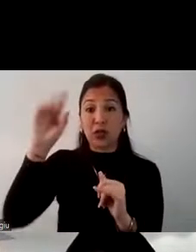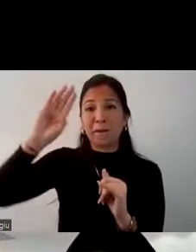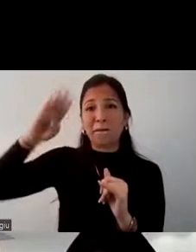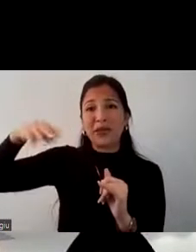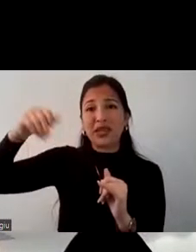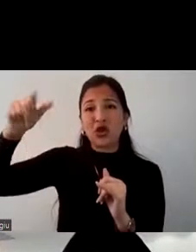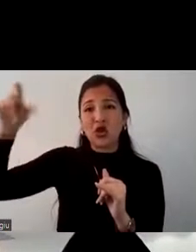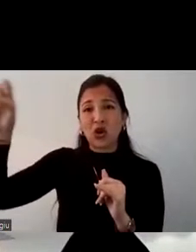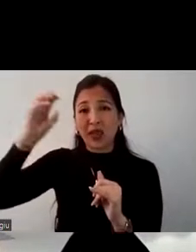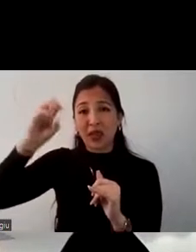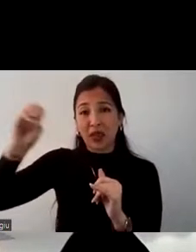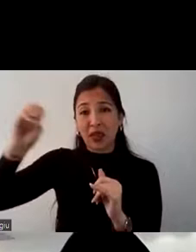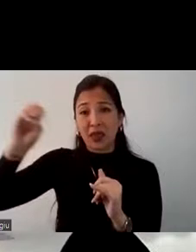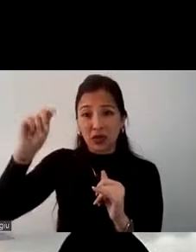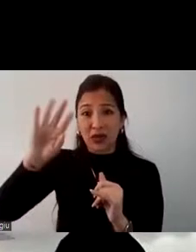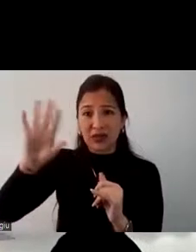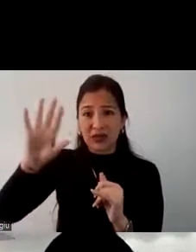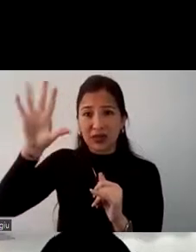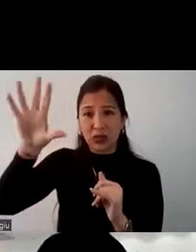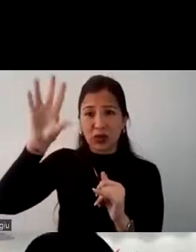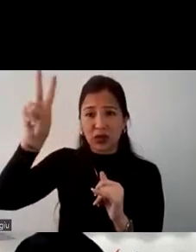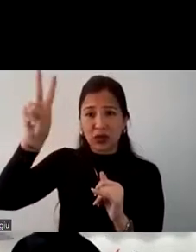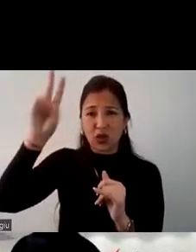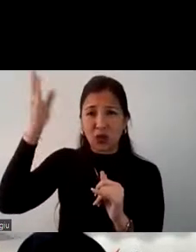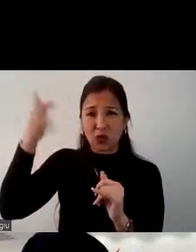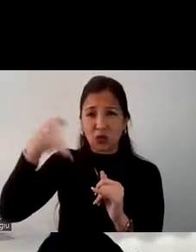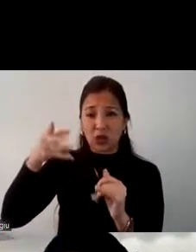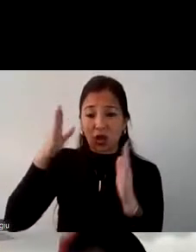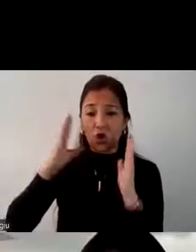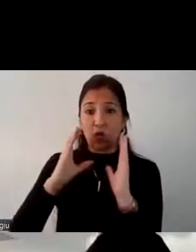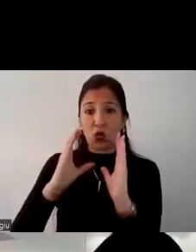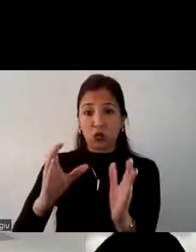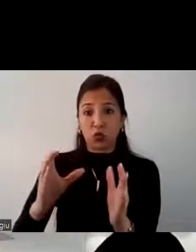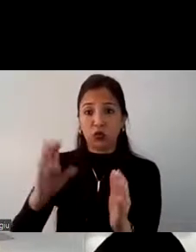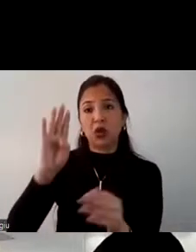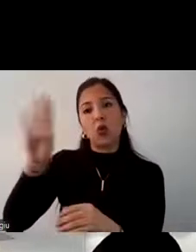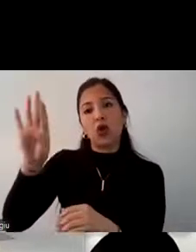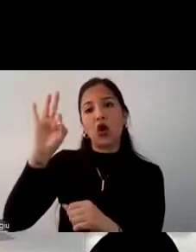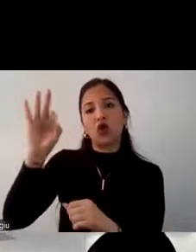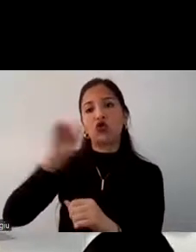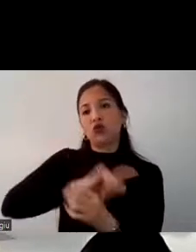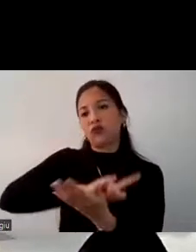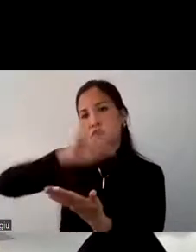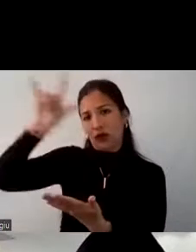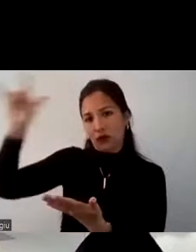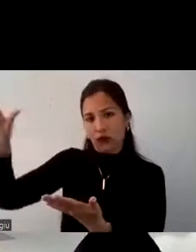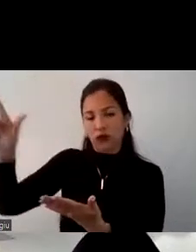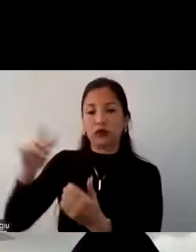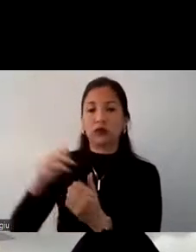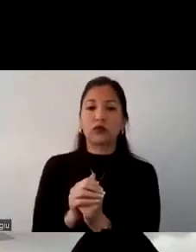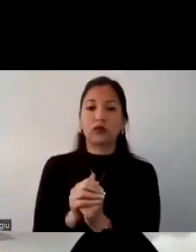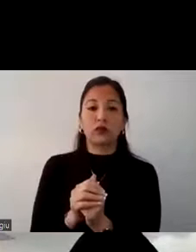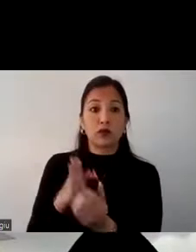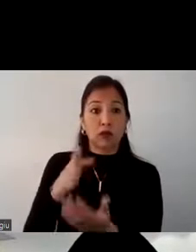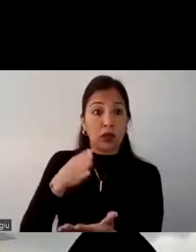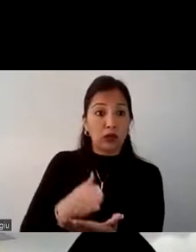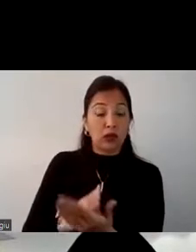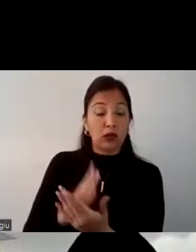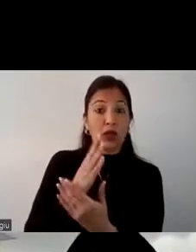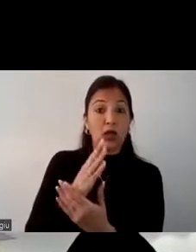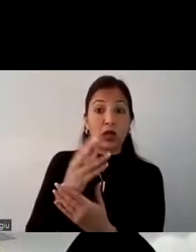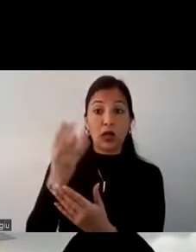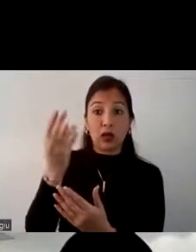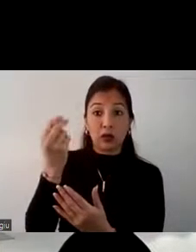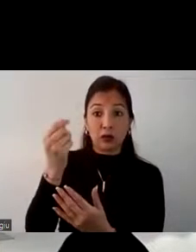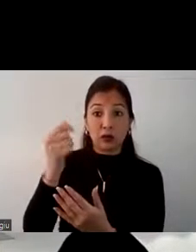de los cuales el 52% se daría por vía terrestre y el otro 48% por vía aérea destaca quienes pertenecen al